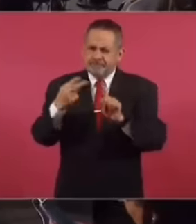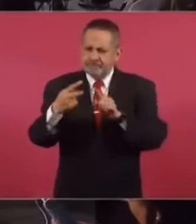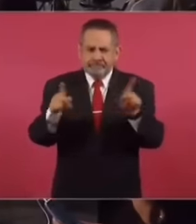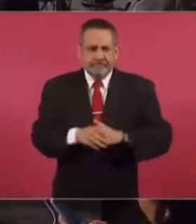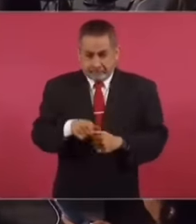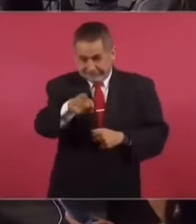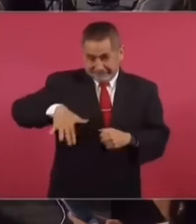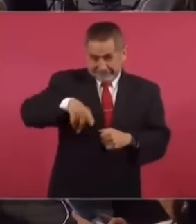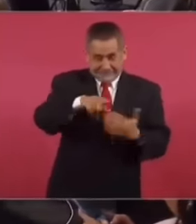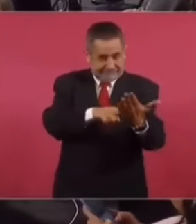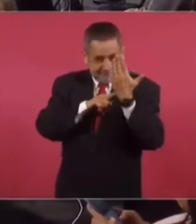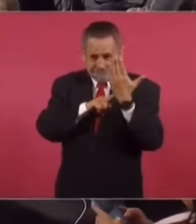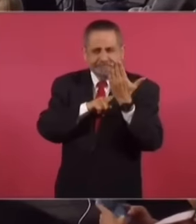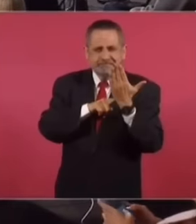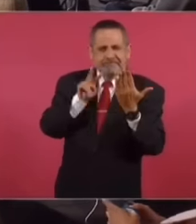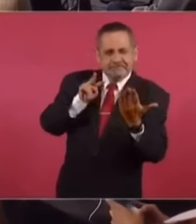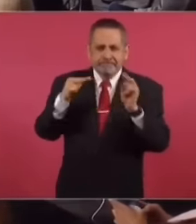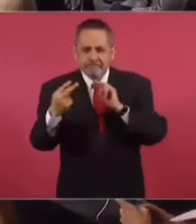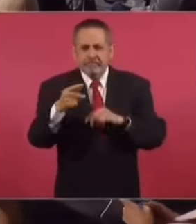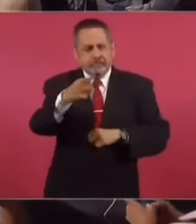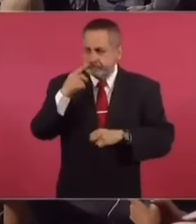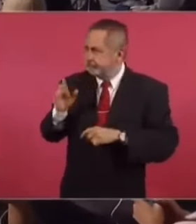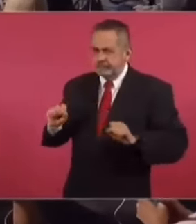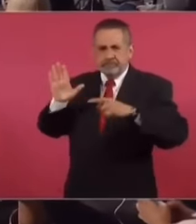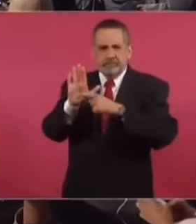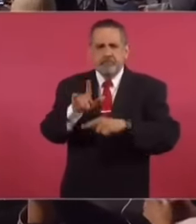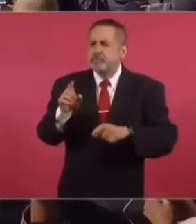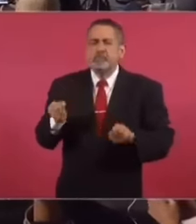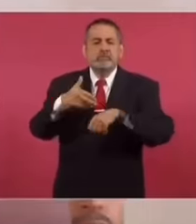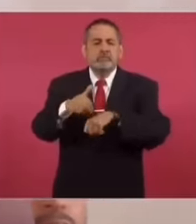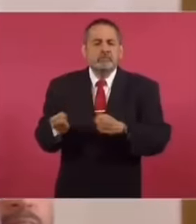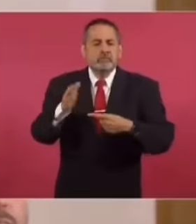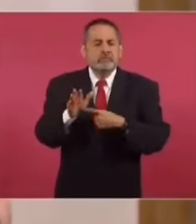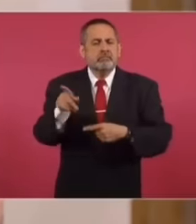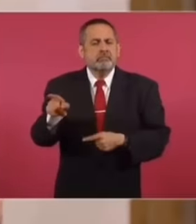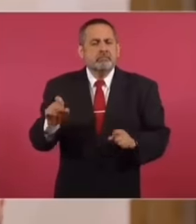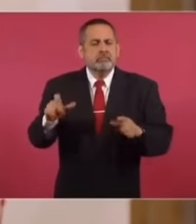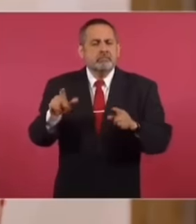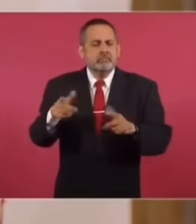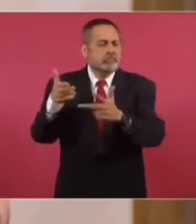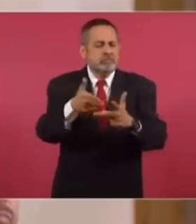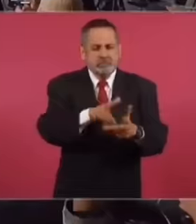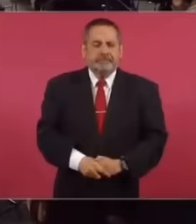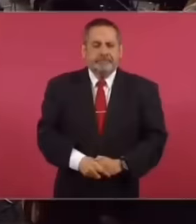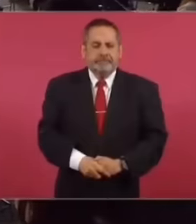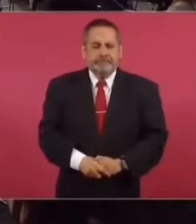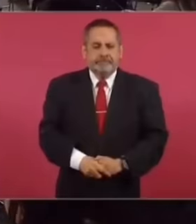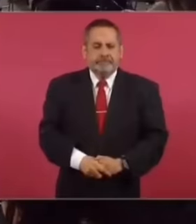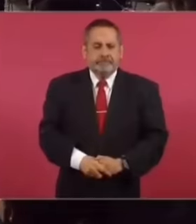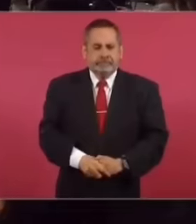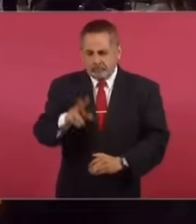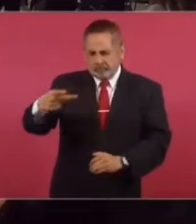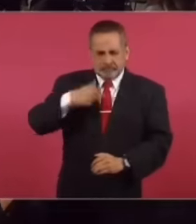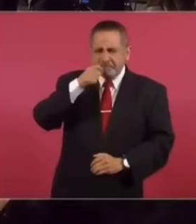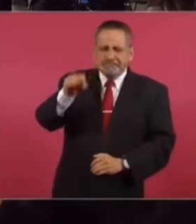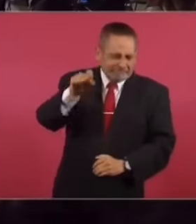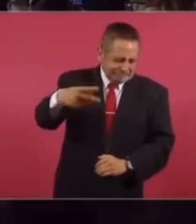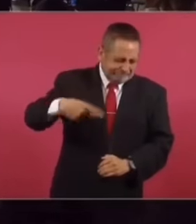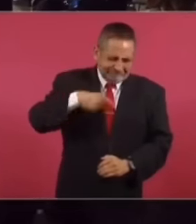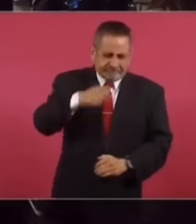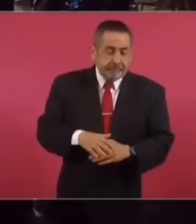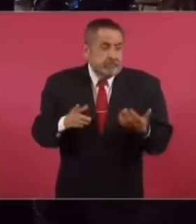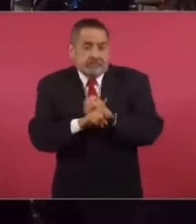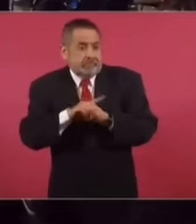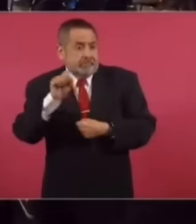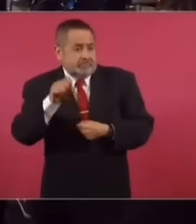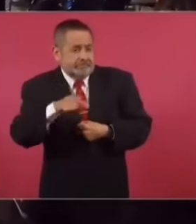otros datos. Esos datos que tú tienes, te los voy a mostrar de manera distinta. ¿Por no pones el número de homicidios por gobierno? Porque es tu pregunta de siempre. Es